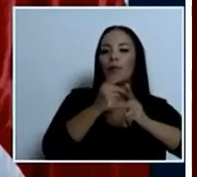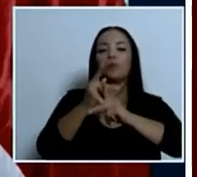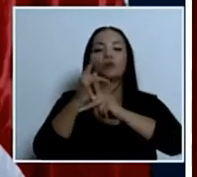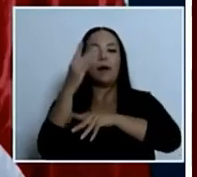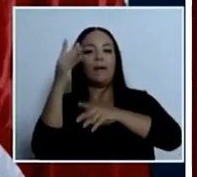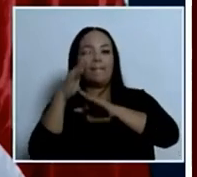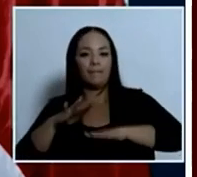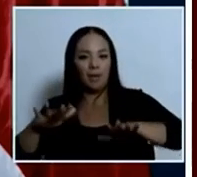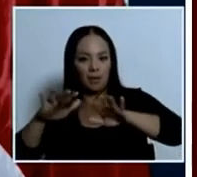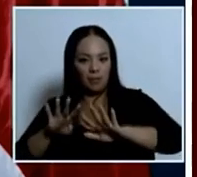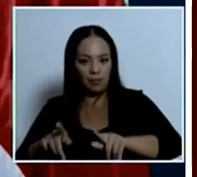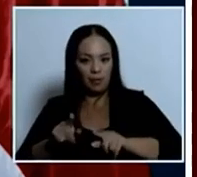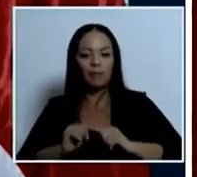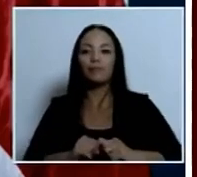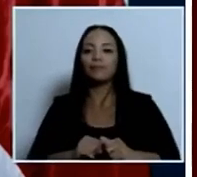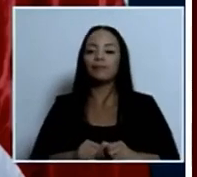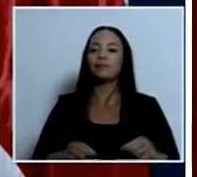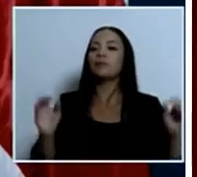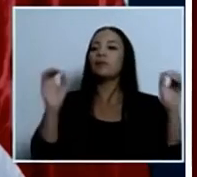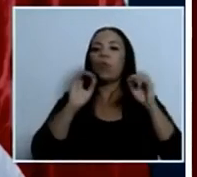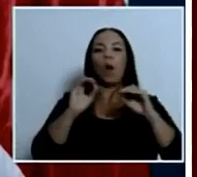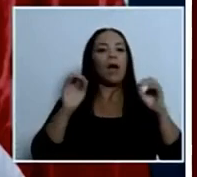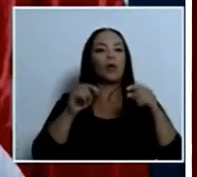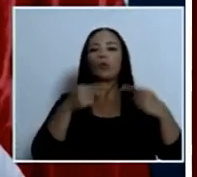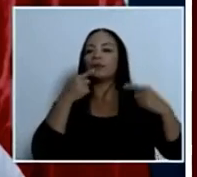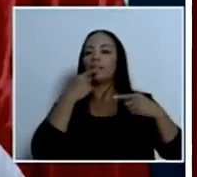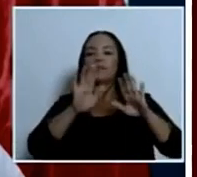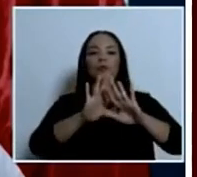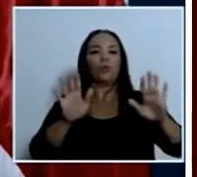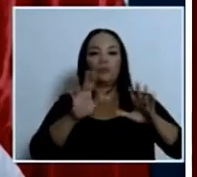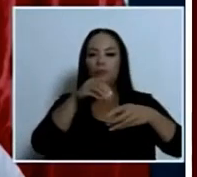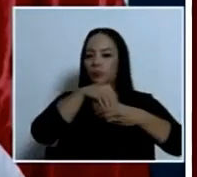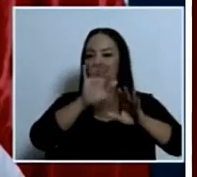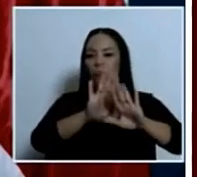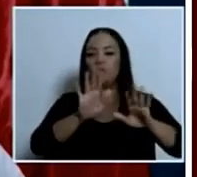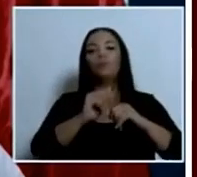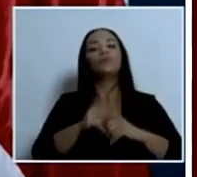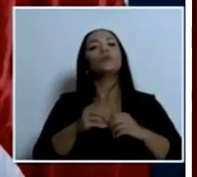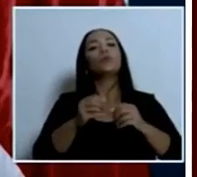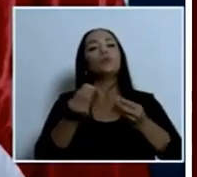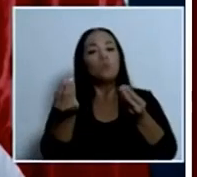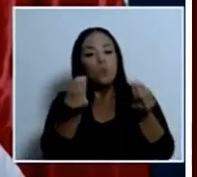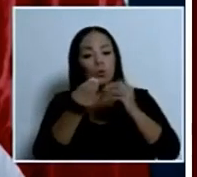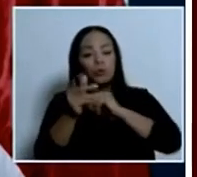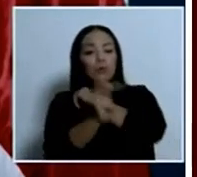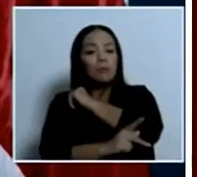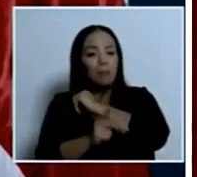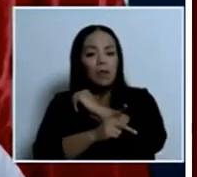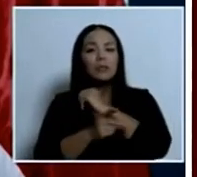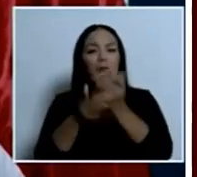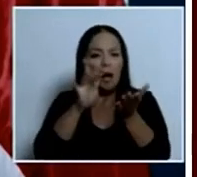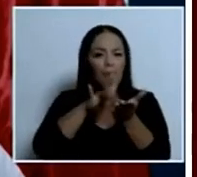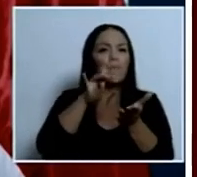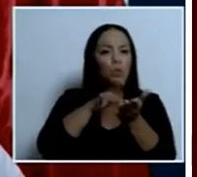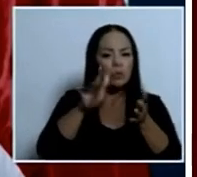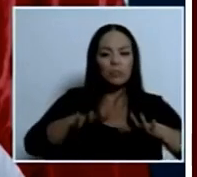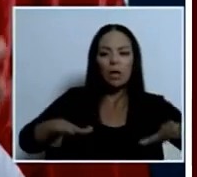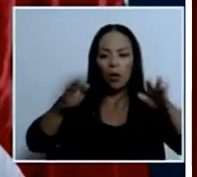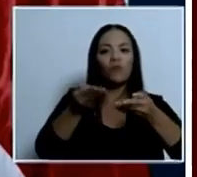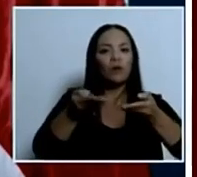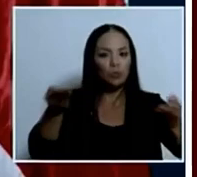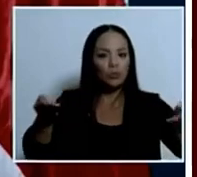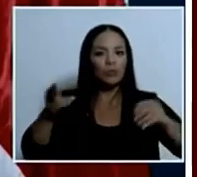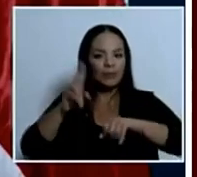hay una contradicción intrínseca muchos países han explotado recursos naturales su medio ambiente sus